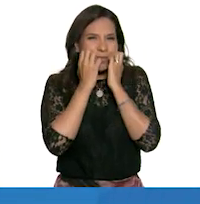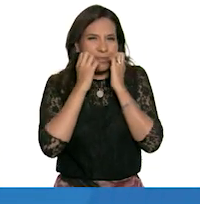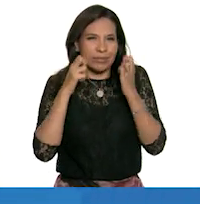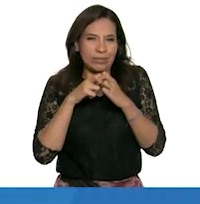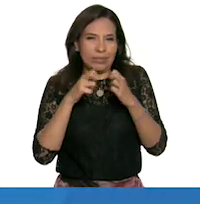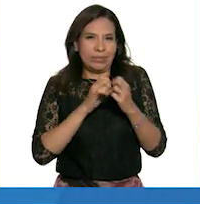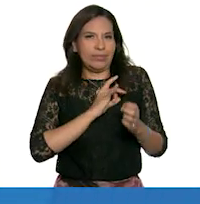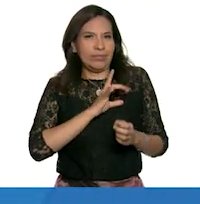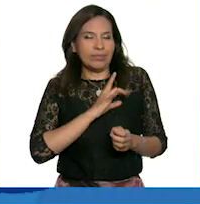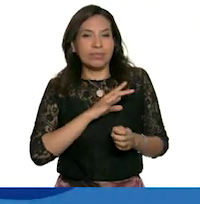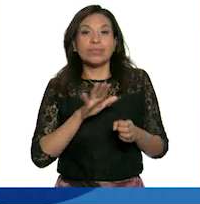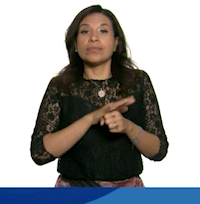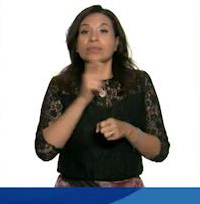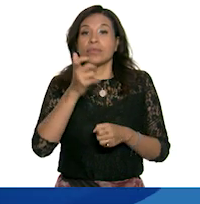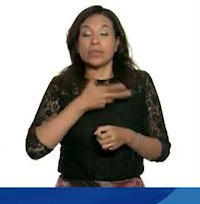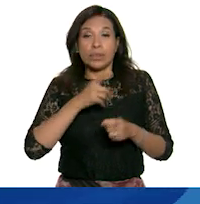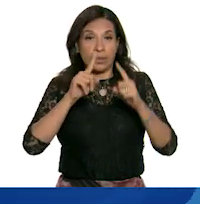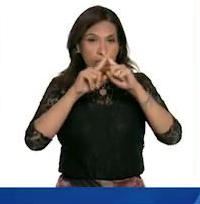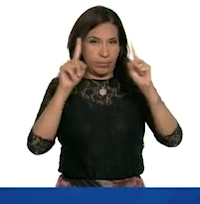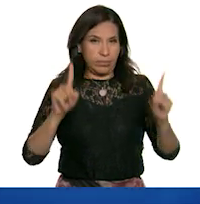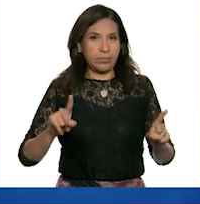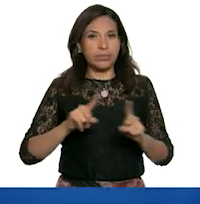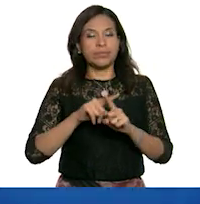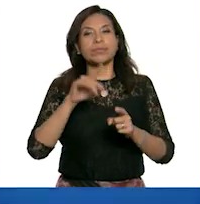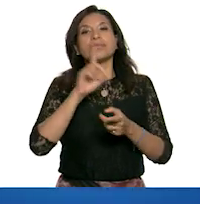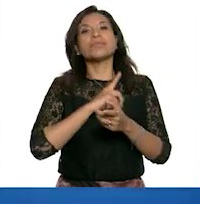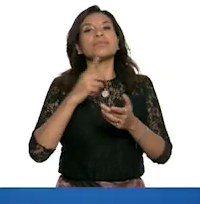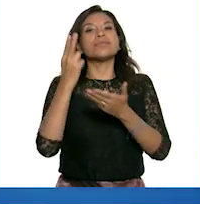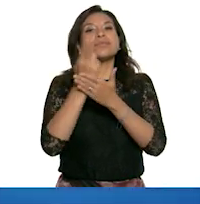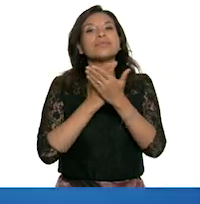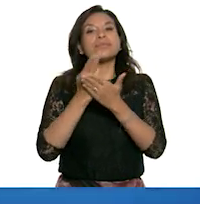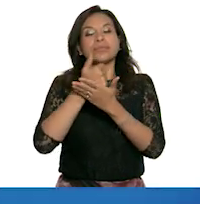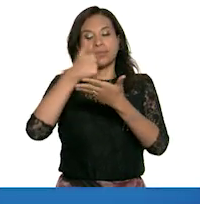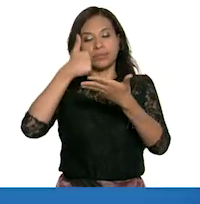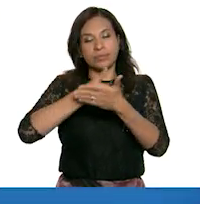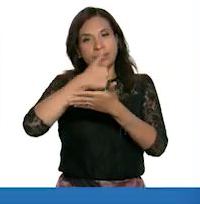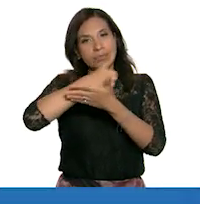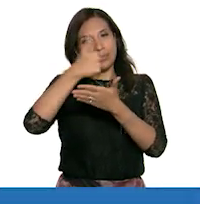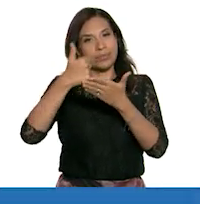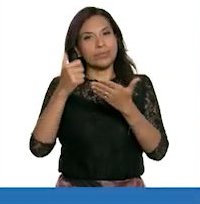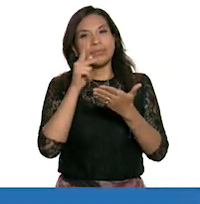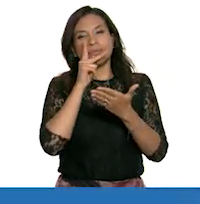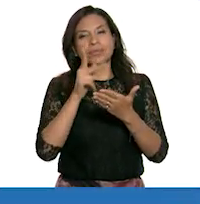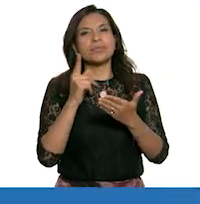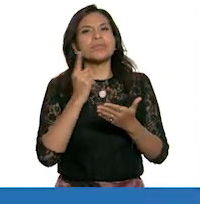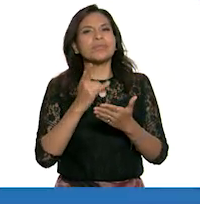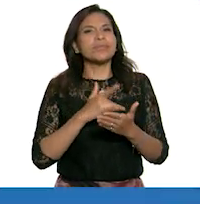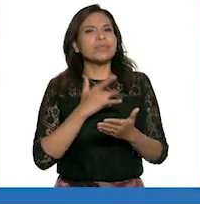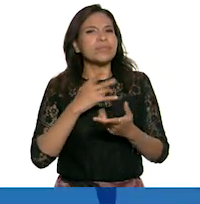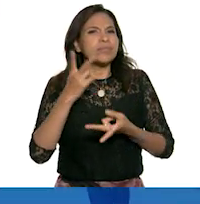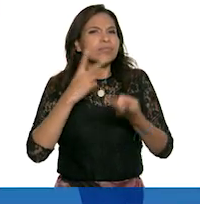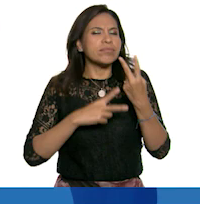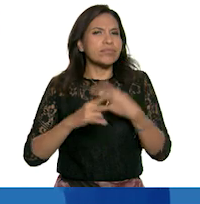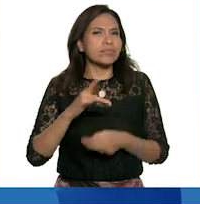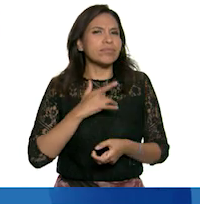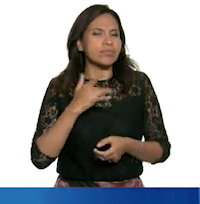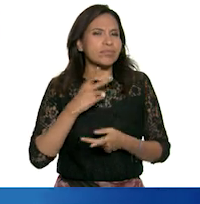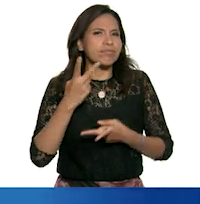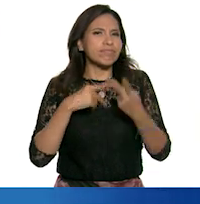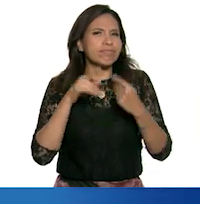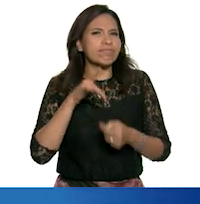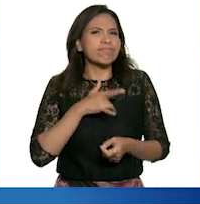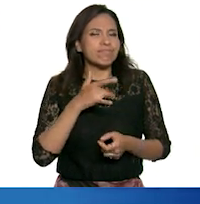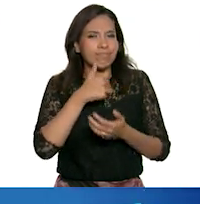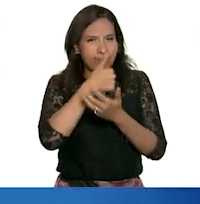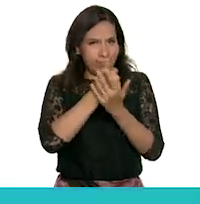y una vez que tengan la tabla deben dibujar debajo de cada la palabra qué es lo que los produce o qué les ocasiona